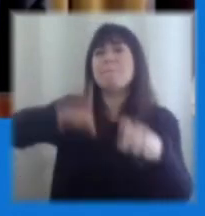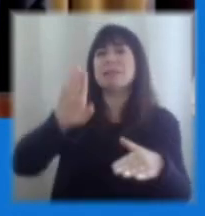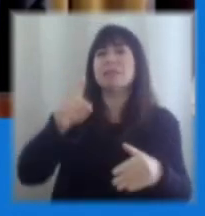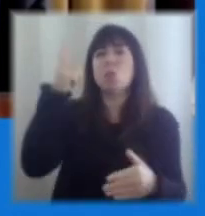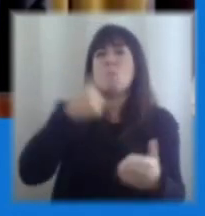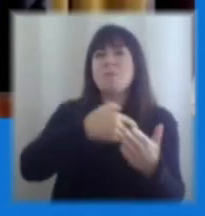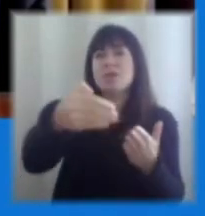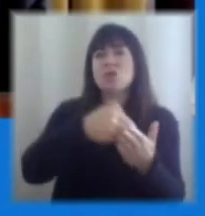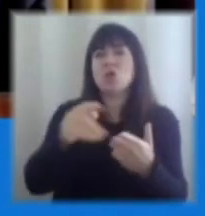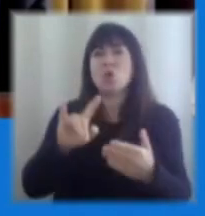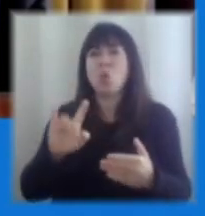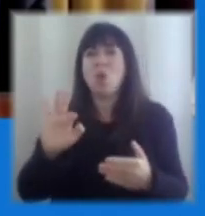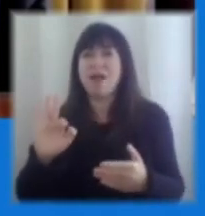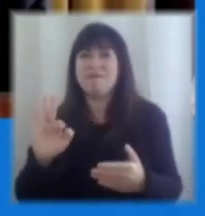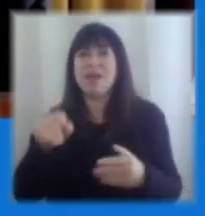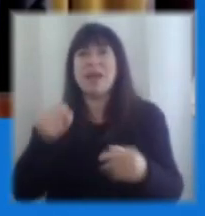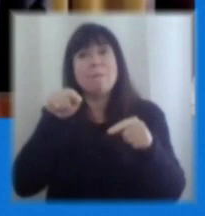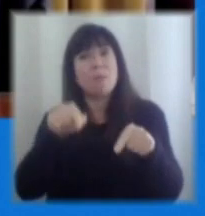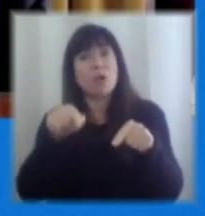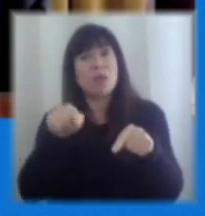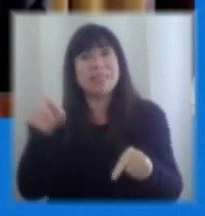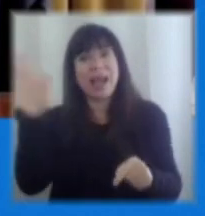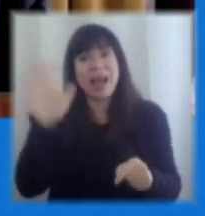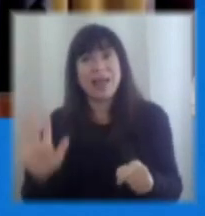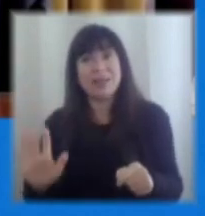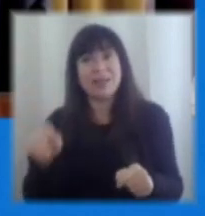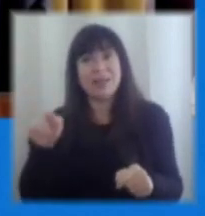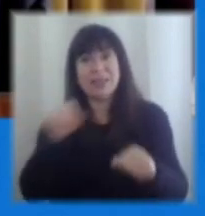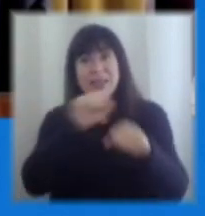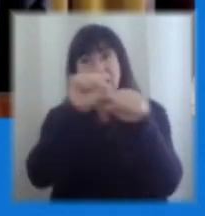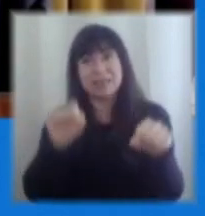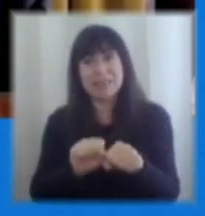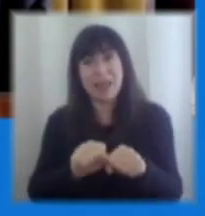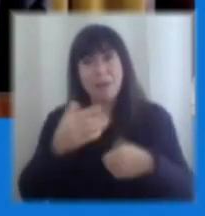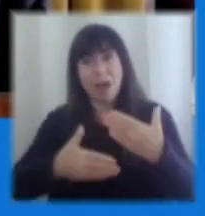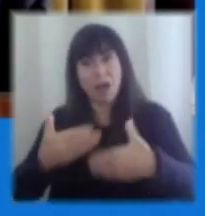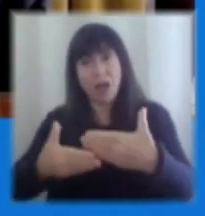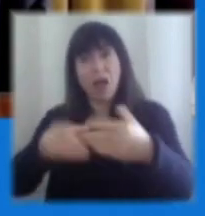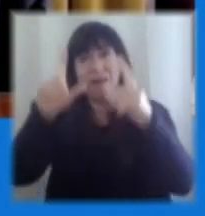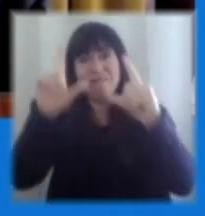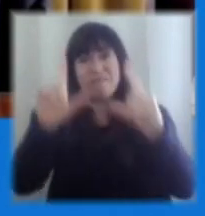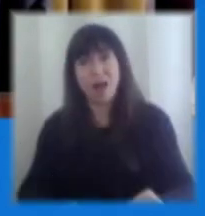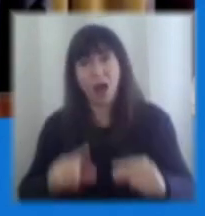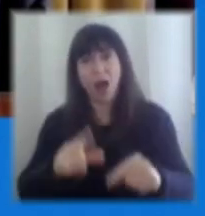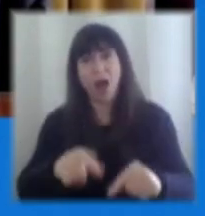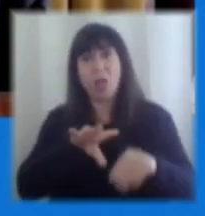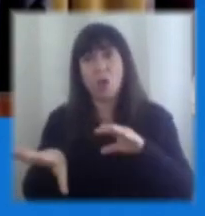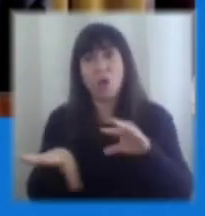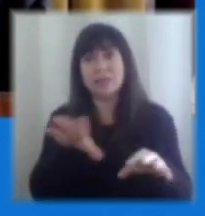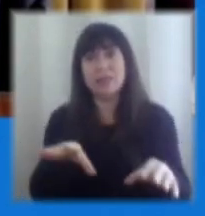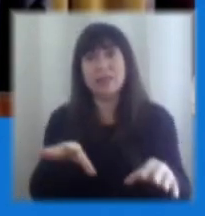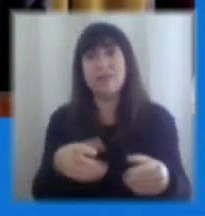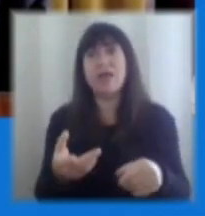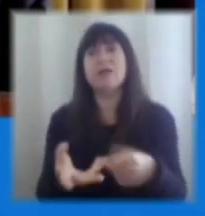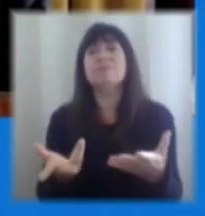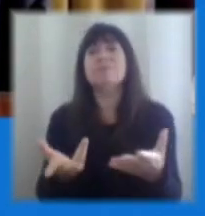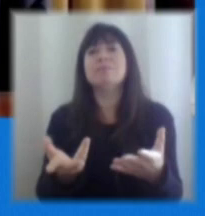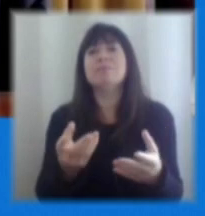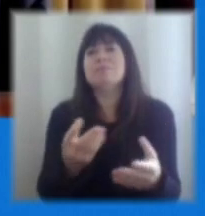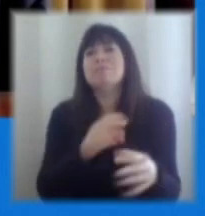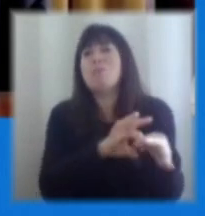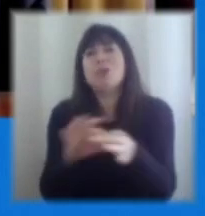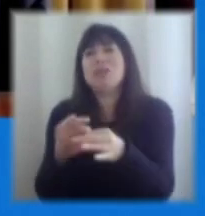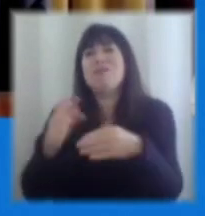por esta característica sistémica y por haber bajado su actividad por una razón completamente exógena a ellas digamos